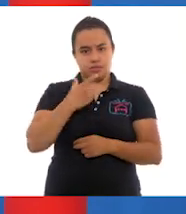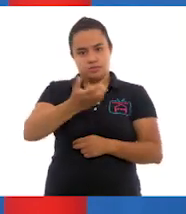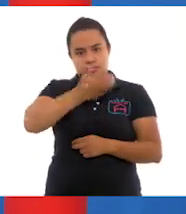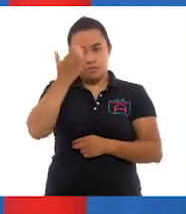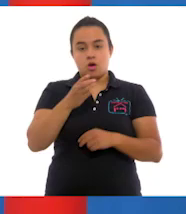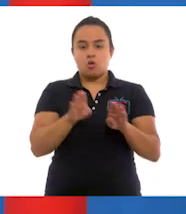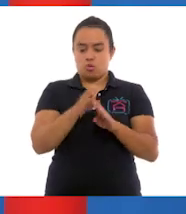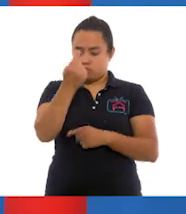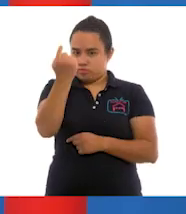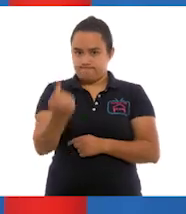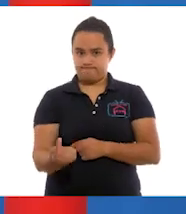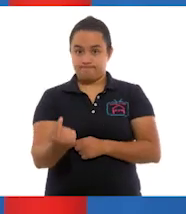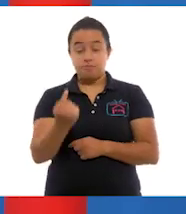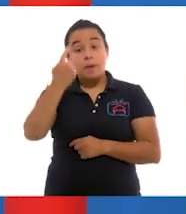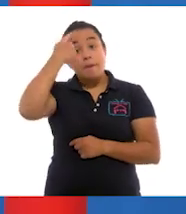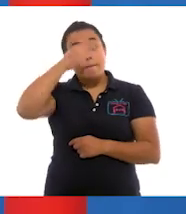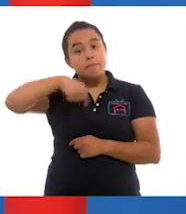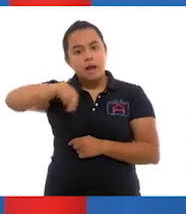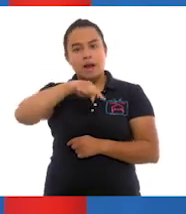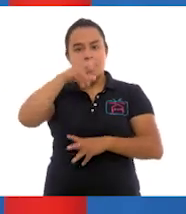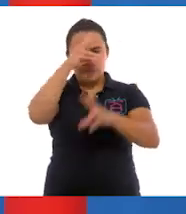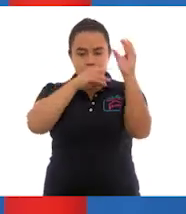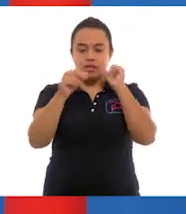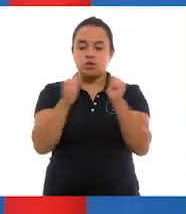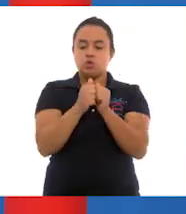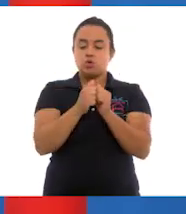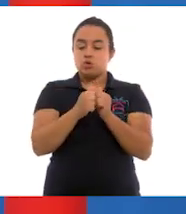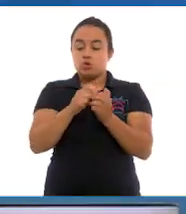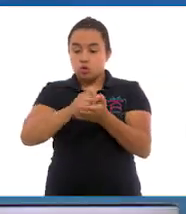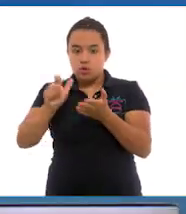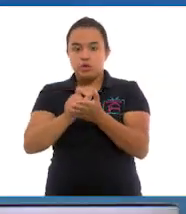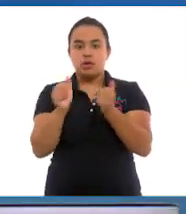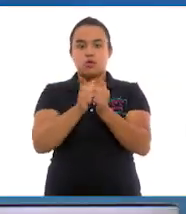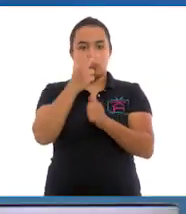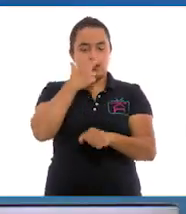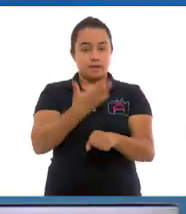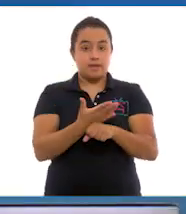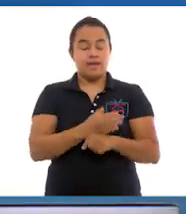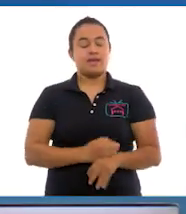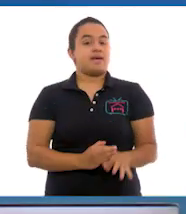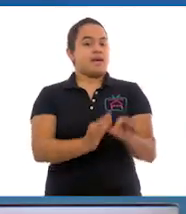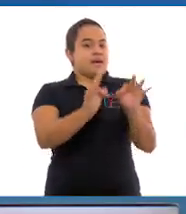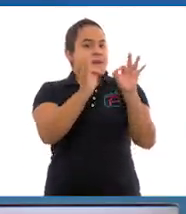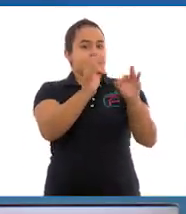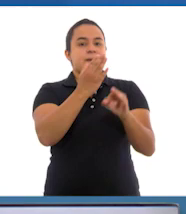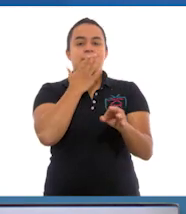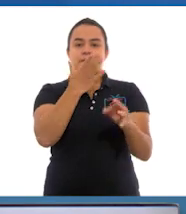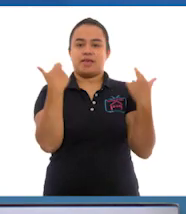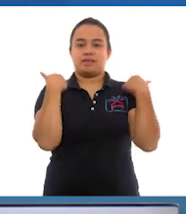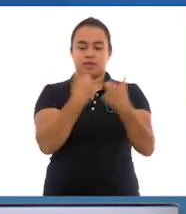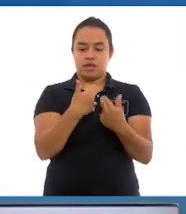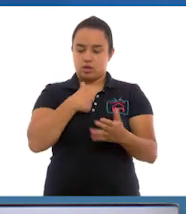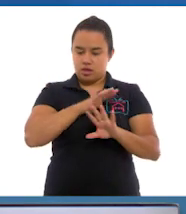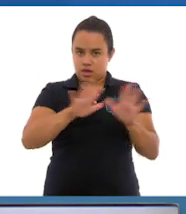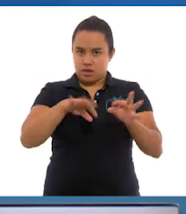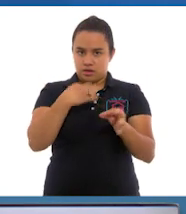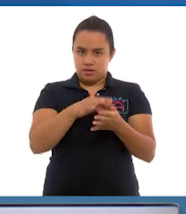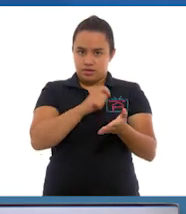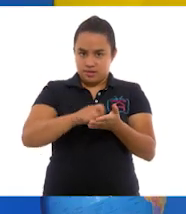una edad temprana, para que aprendan a ser consumidores responsables. ¡Perfecto, maestra! ¡Ya tomé nota!